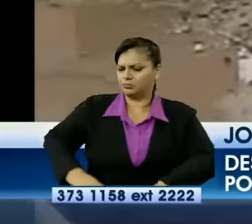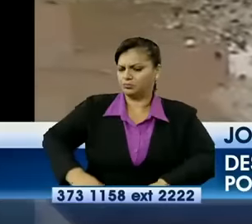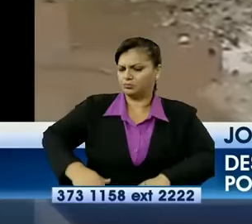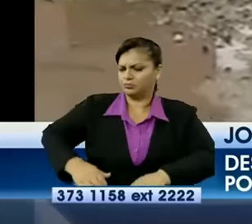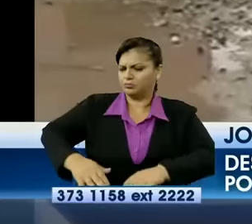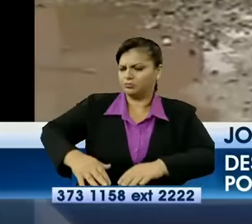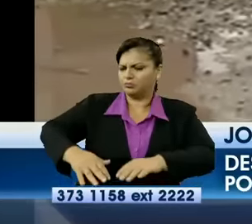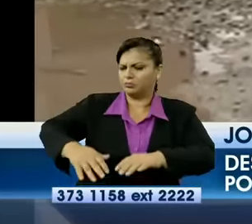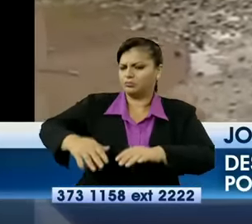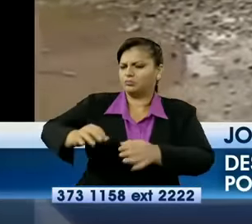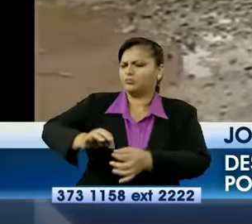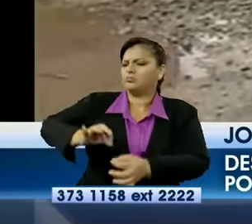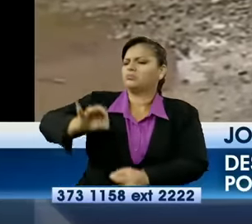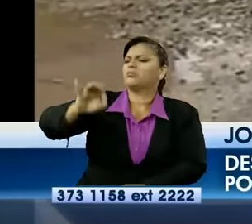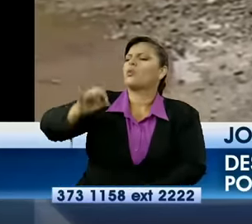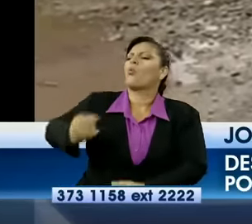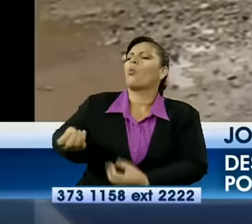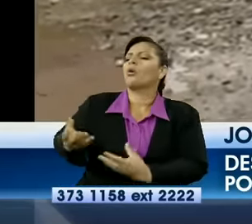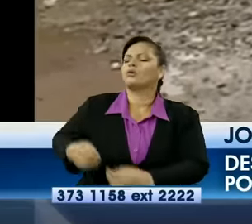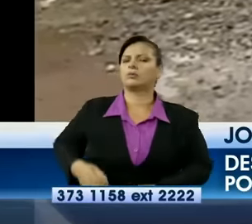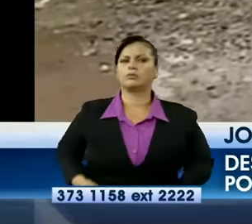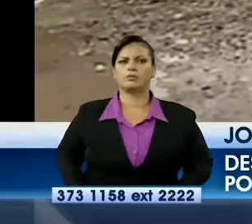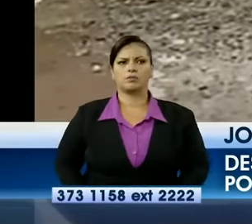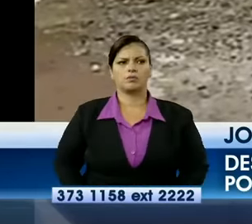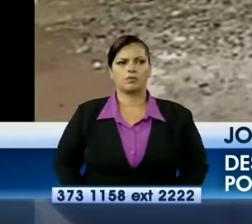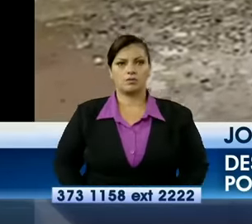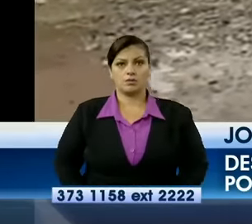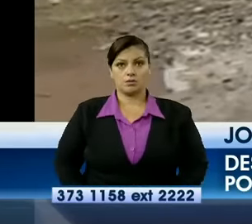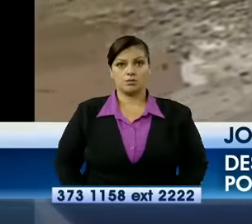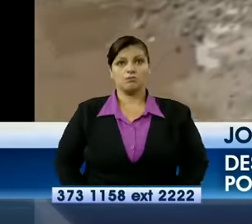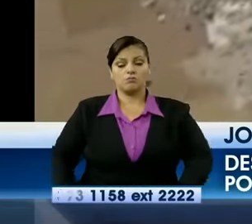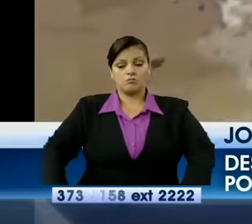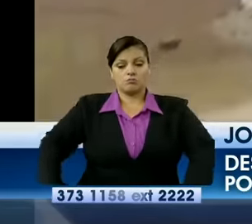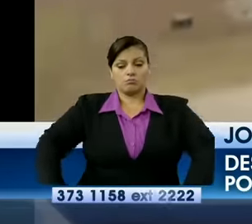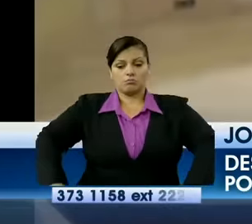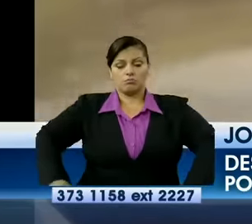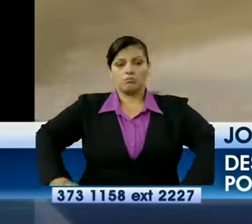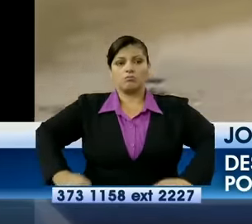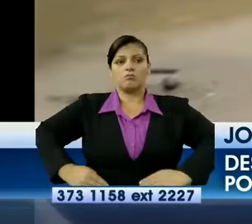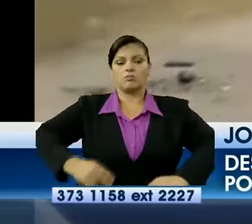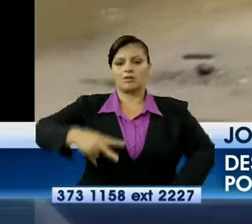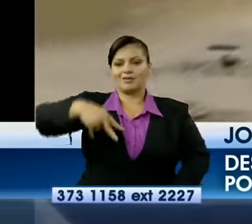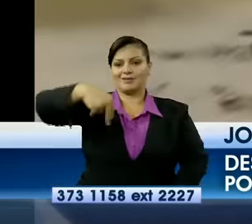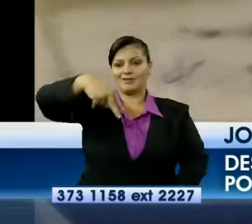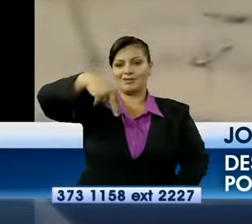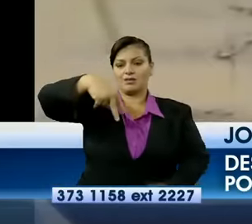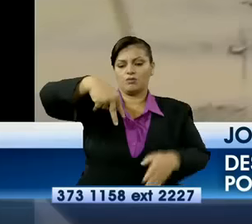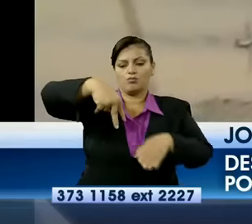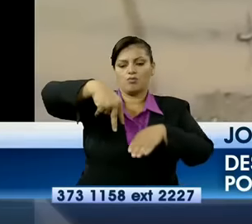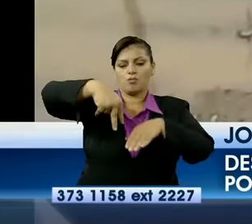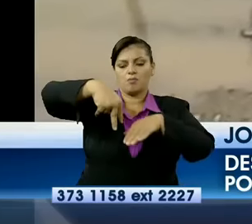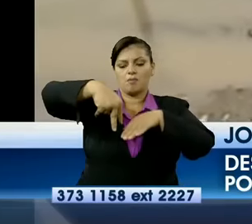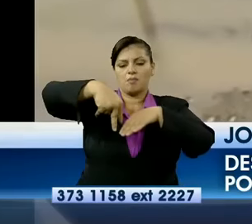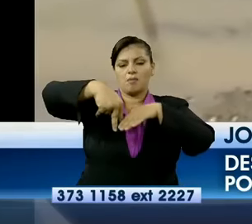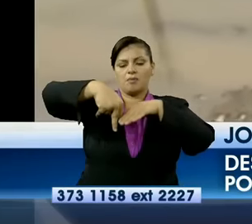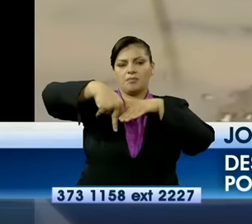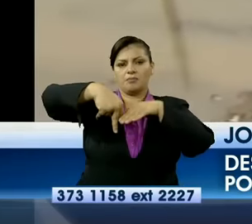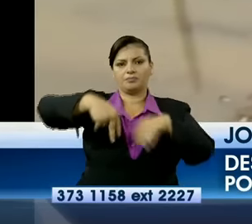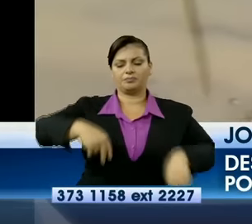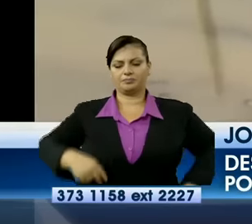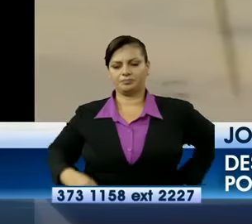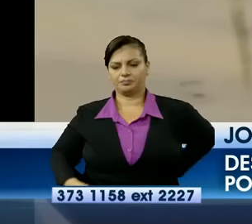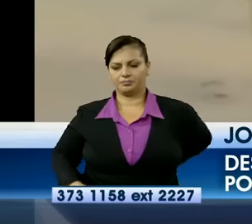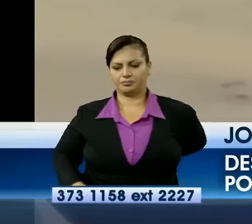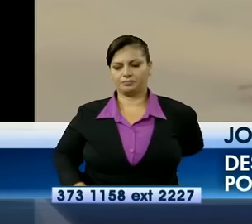más o menos por aquí nos daba el agua. ¿A esa altura? nosotros, sí, aquí, aquí. ¿Y aquí? Aquí nos daba, aquí nos daba el agua. O se supone, esto es lo más cego.